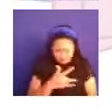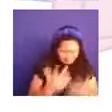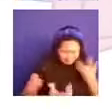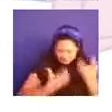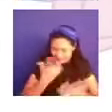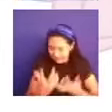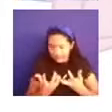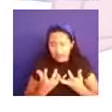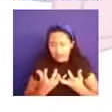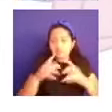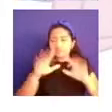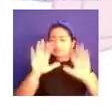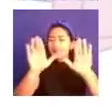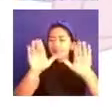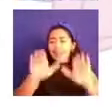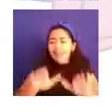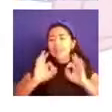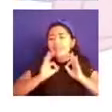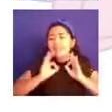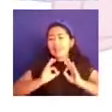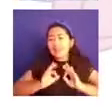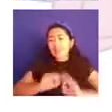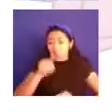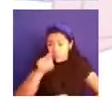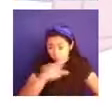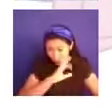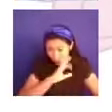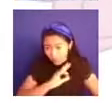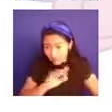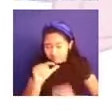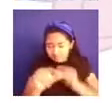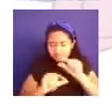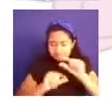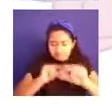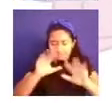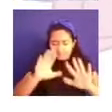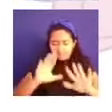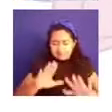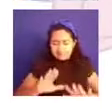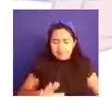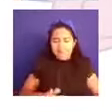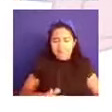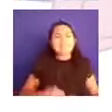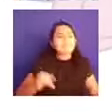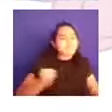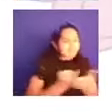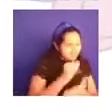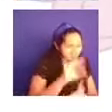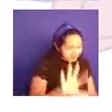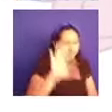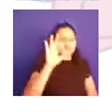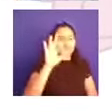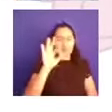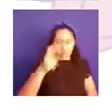y podemos estar tranquilos, entonces vamos a tomar la mejor decisión que nos acerque a lo que es valioso.